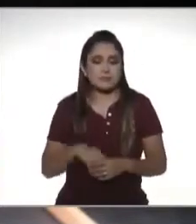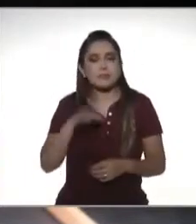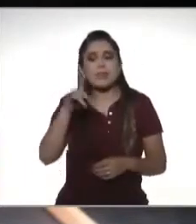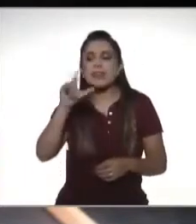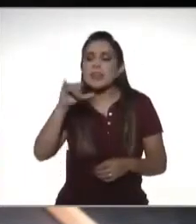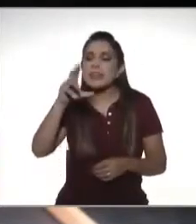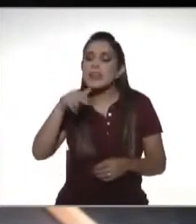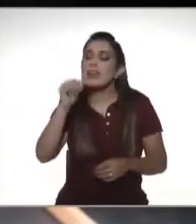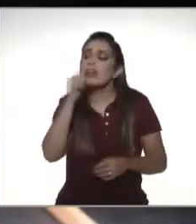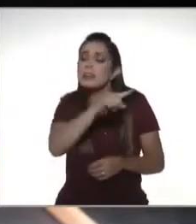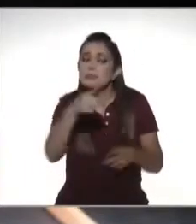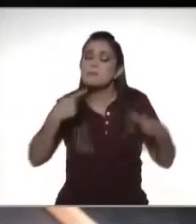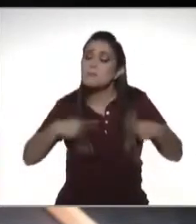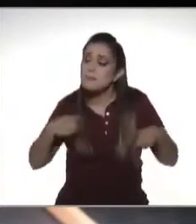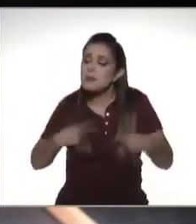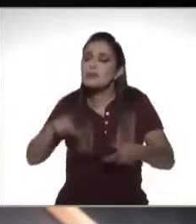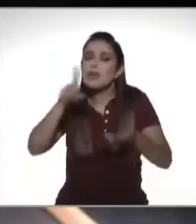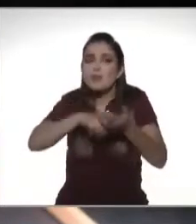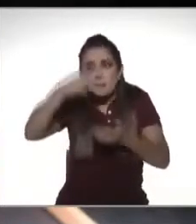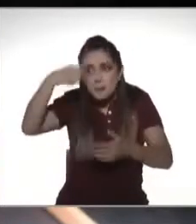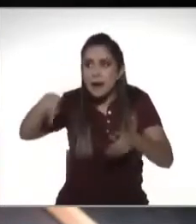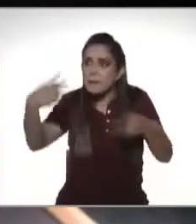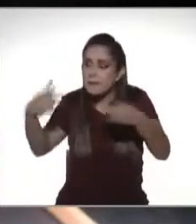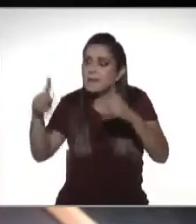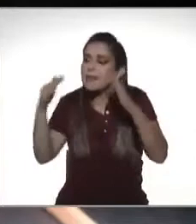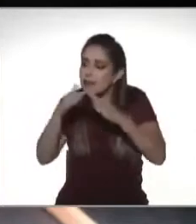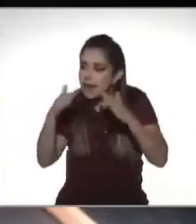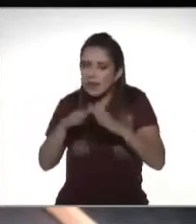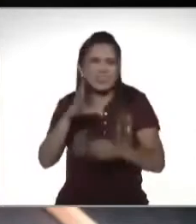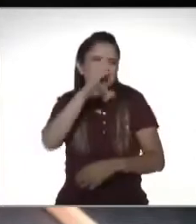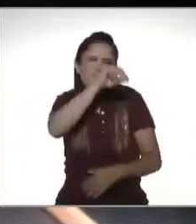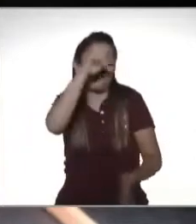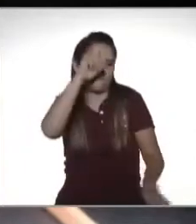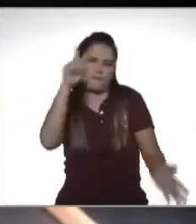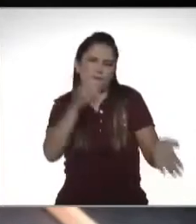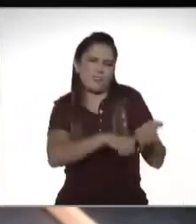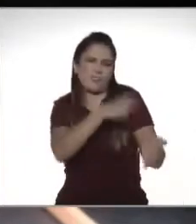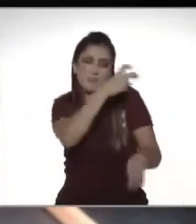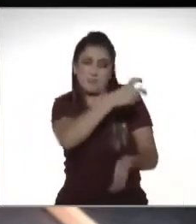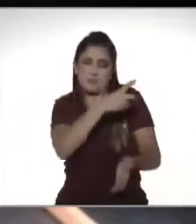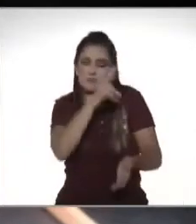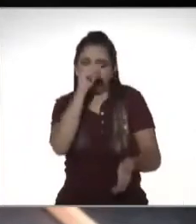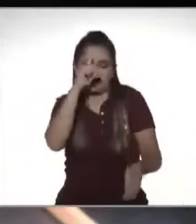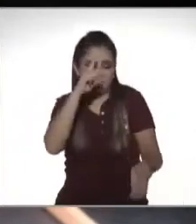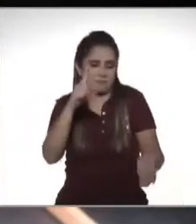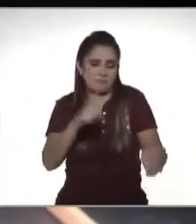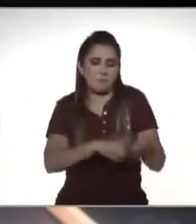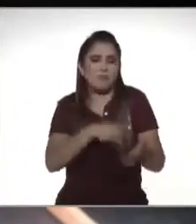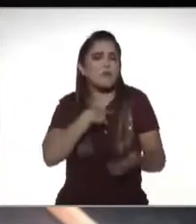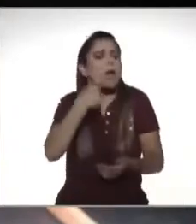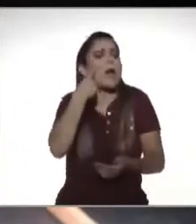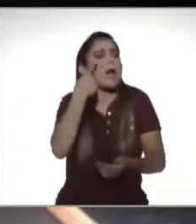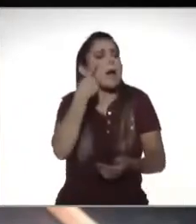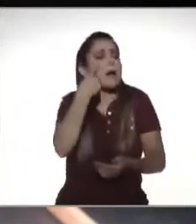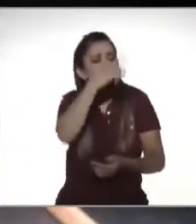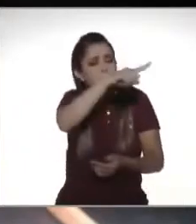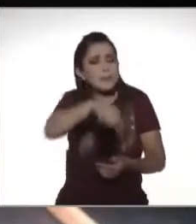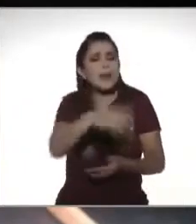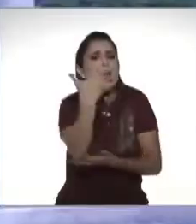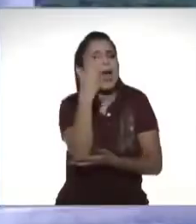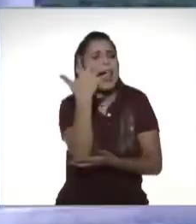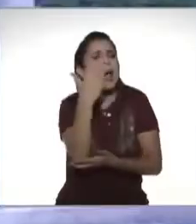es un agente de bienes raíces ay eso dice Carmen eso dice pero yo nunca me he visto plantar un árbol